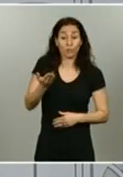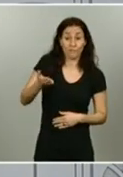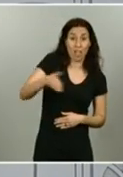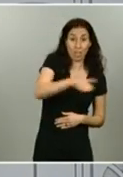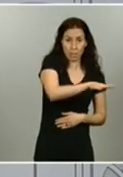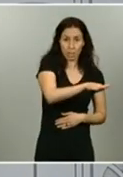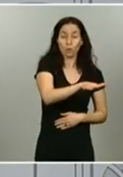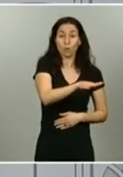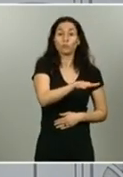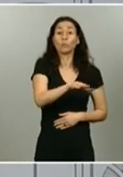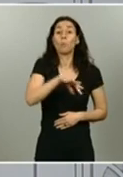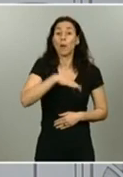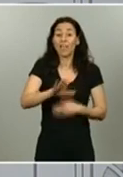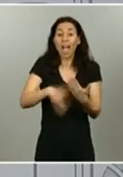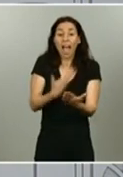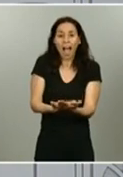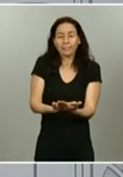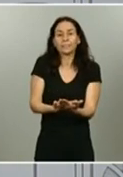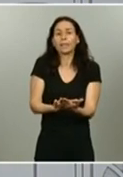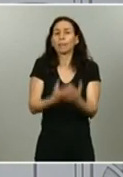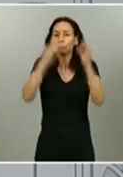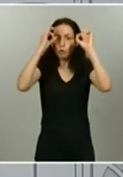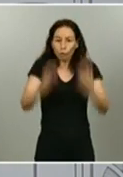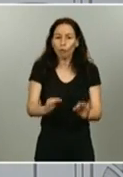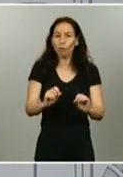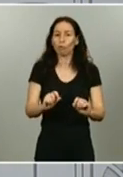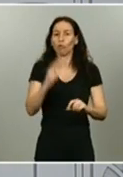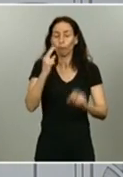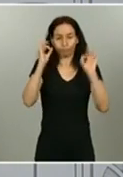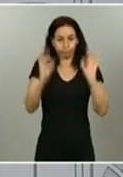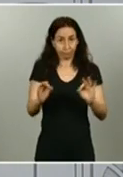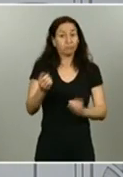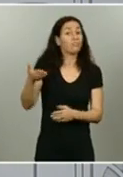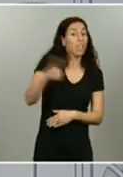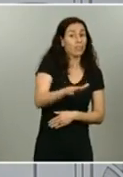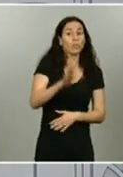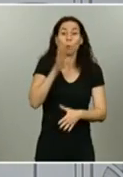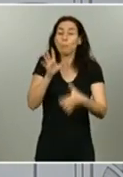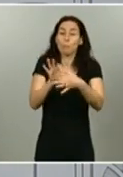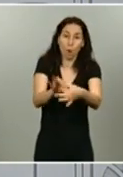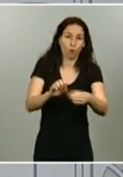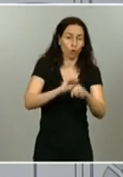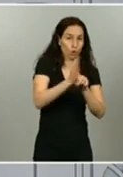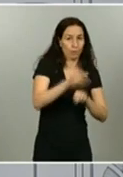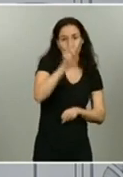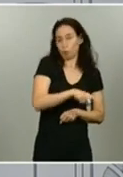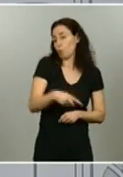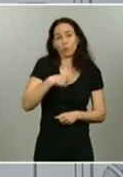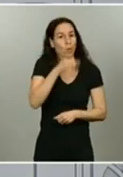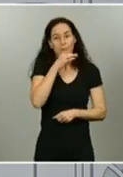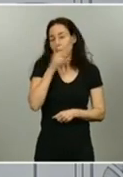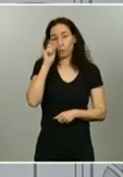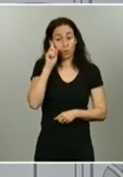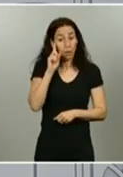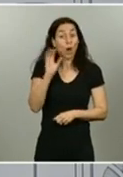sin ser diagnosticados y eso lo tenemos claro, igual que sabemos que algunos fallecidos a los que se les achaca una muerte por